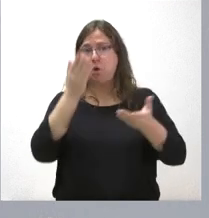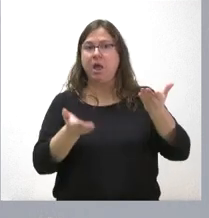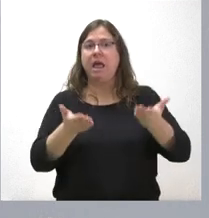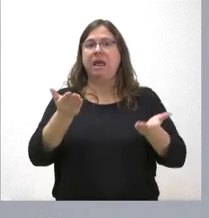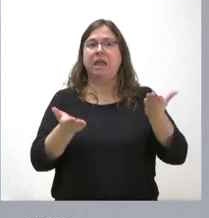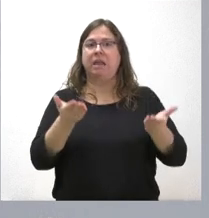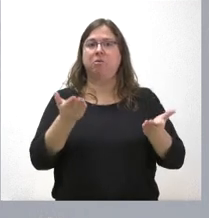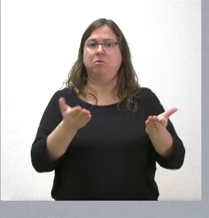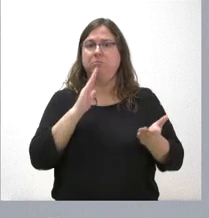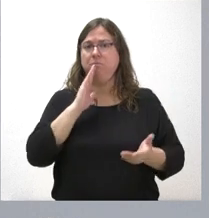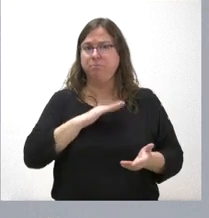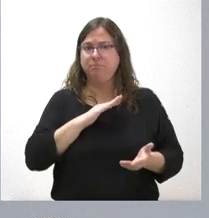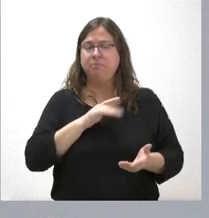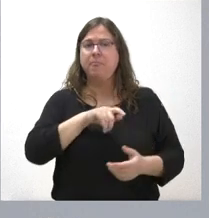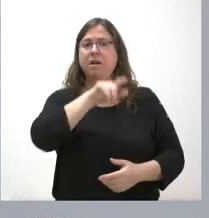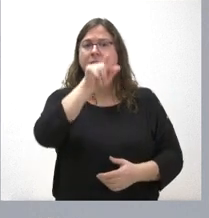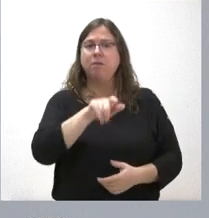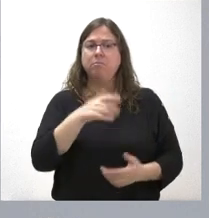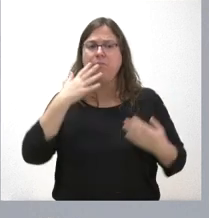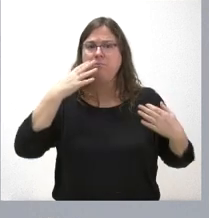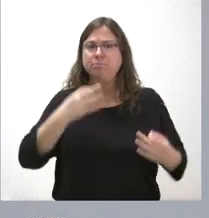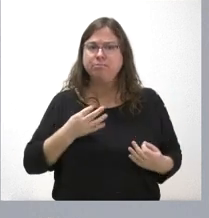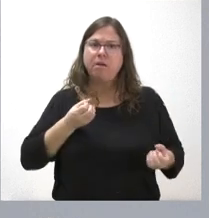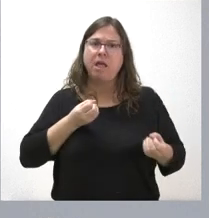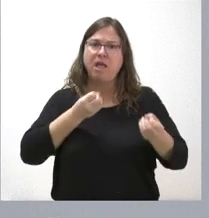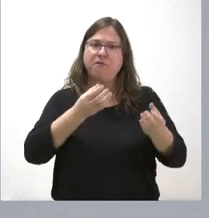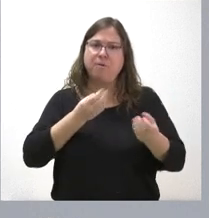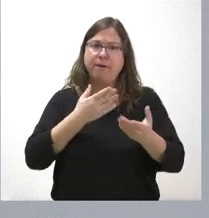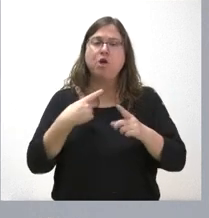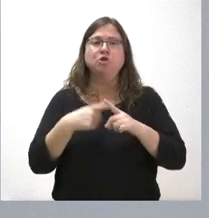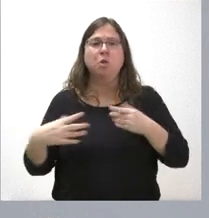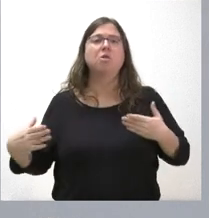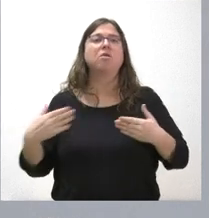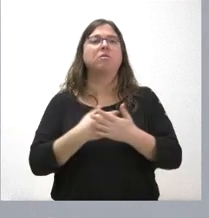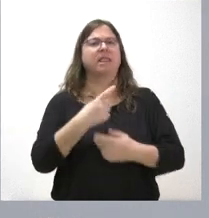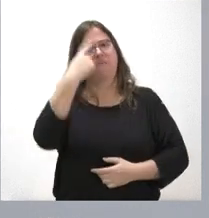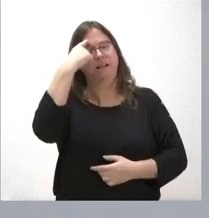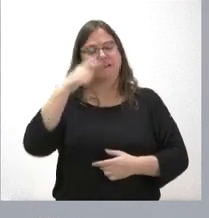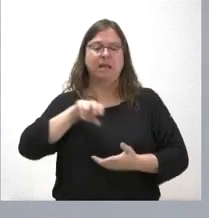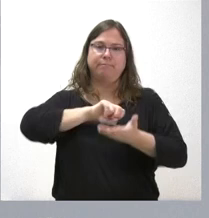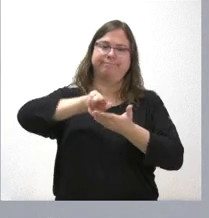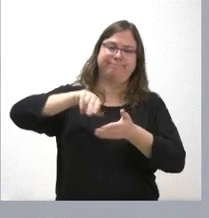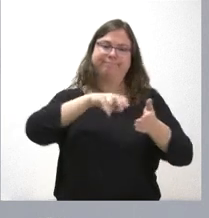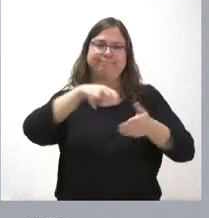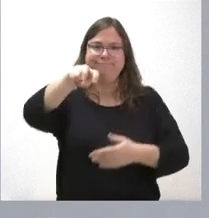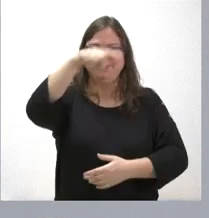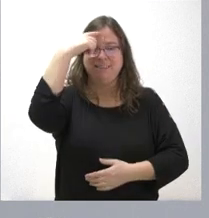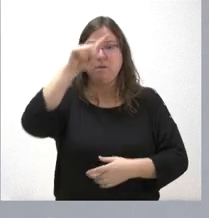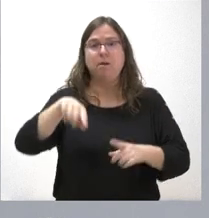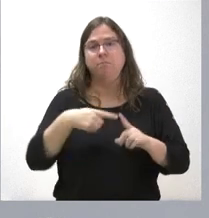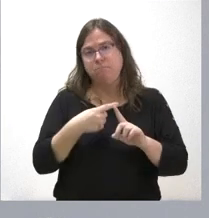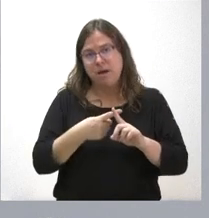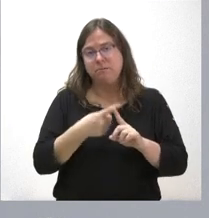asegurar a los ciudadanos desde el punto de vista de la información todo lo que tengan que conocer en relación con este trayecto pero también poner de manifiesto